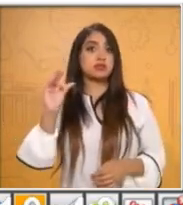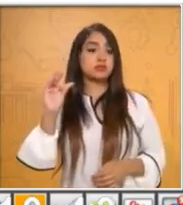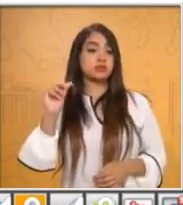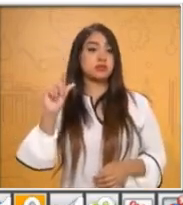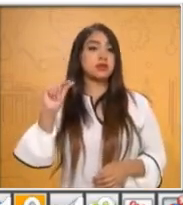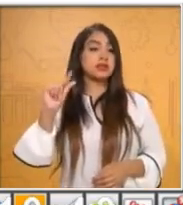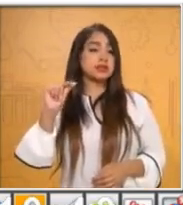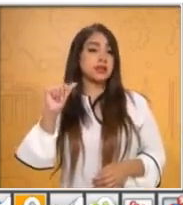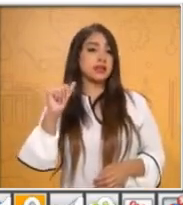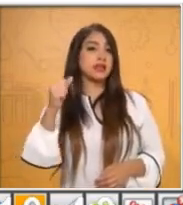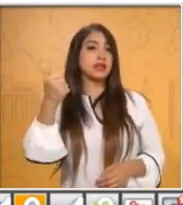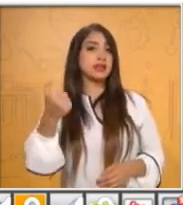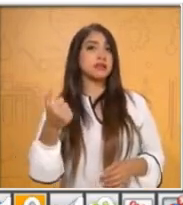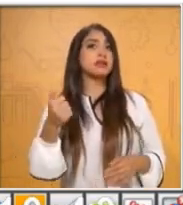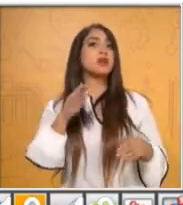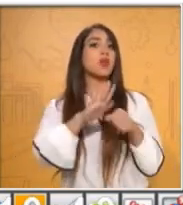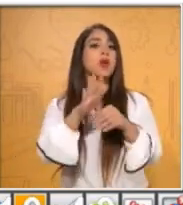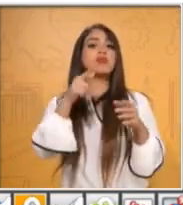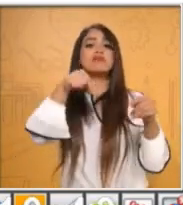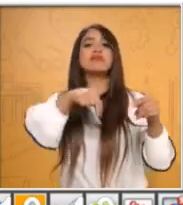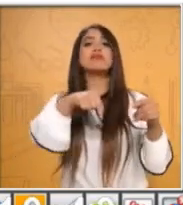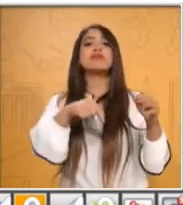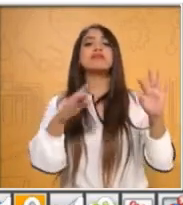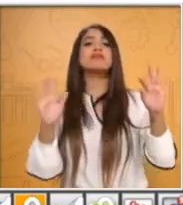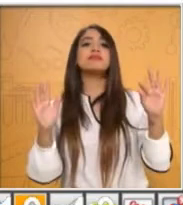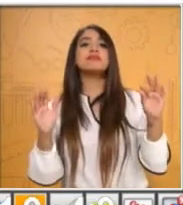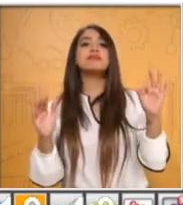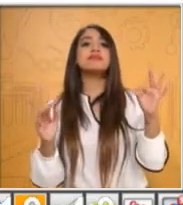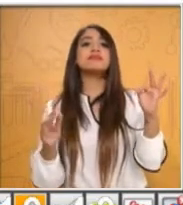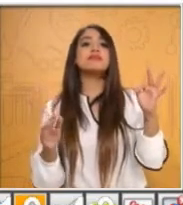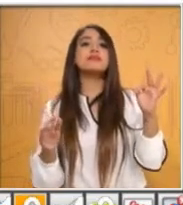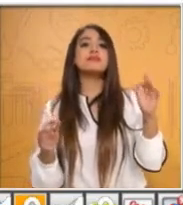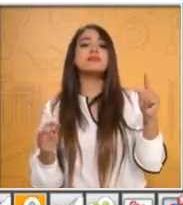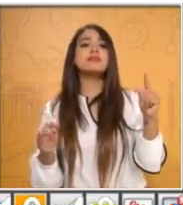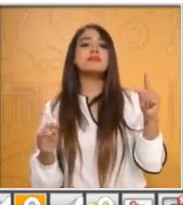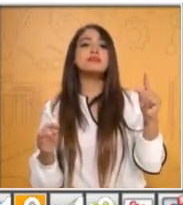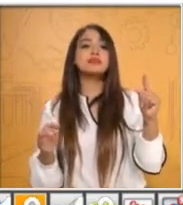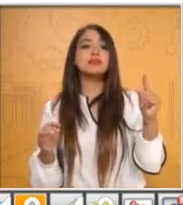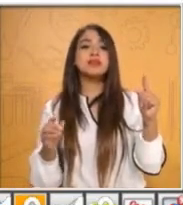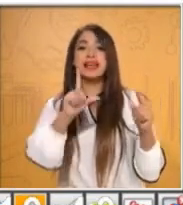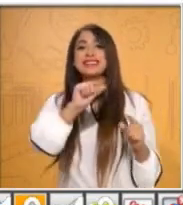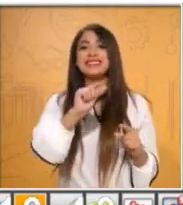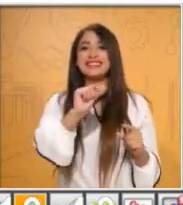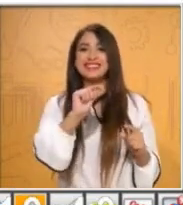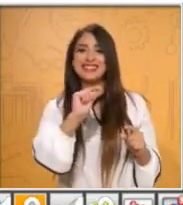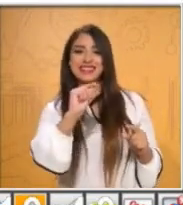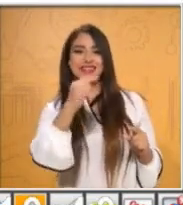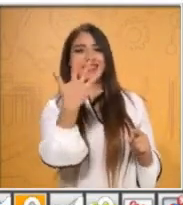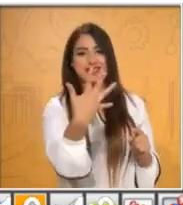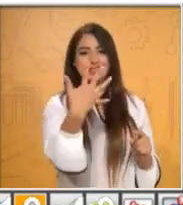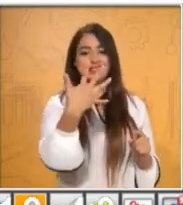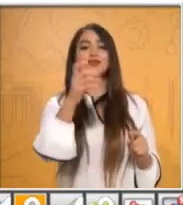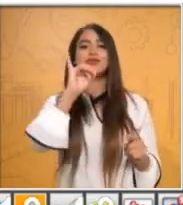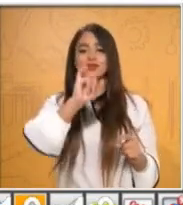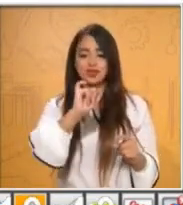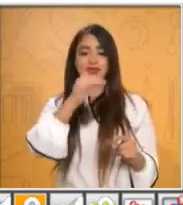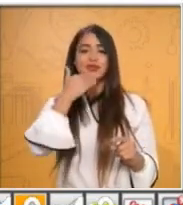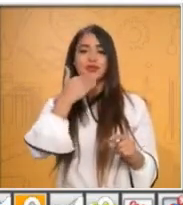Pues vamos. Después del 4 siempre sigue el 5. Entonces es 75, maestrana. Bien. 75.